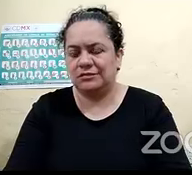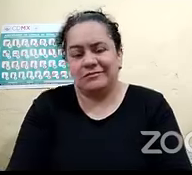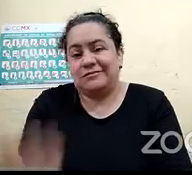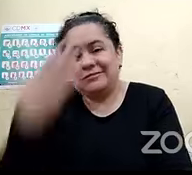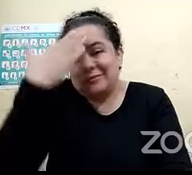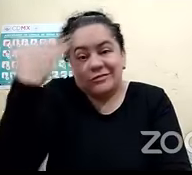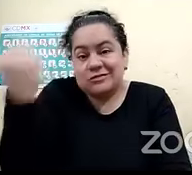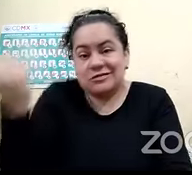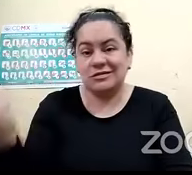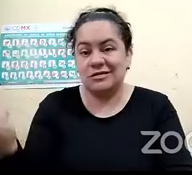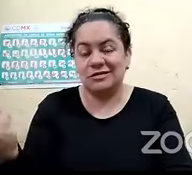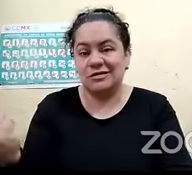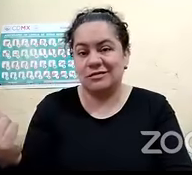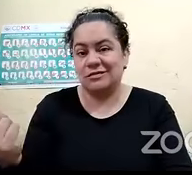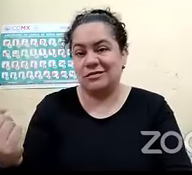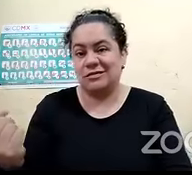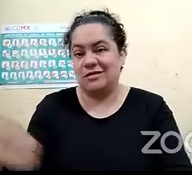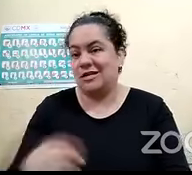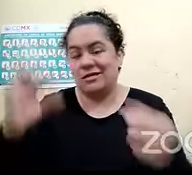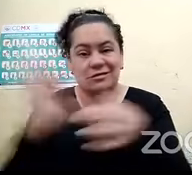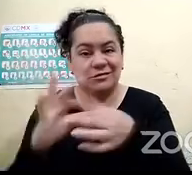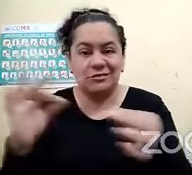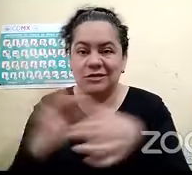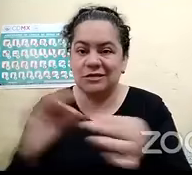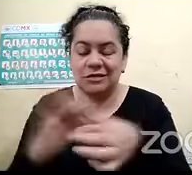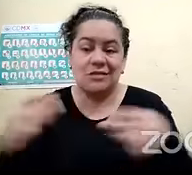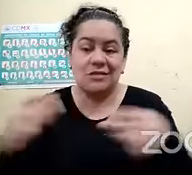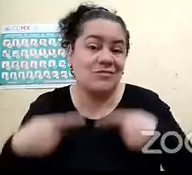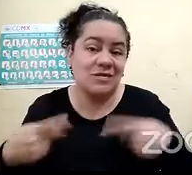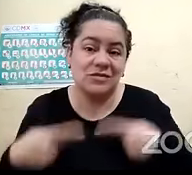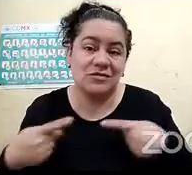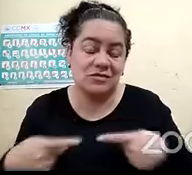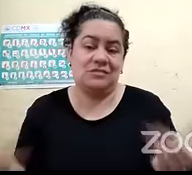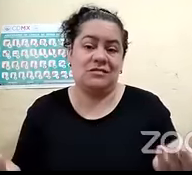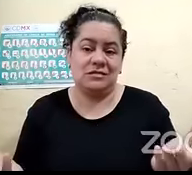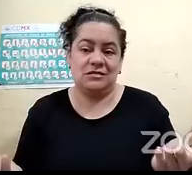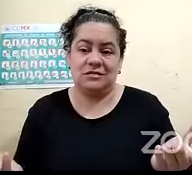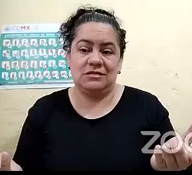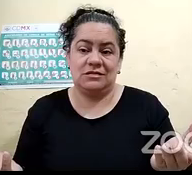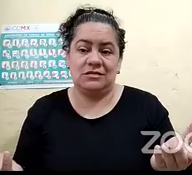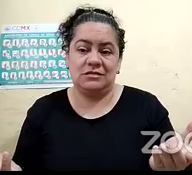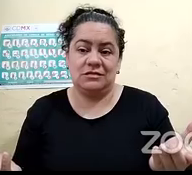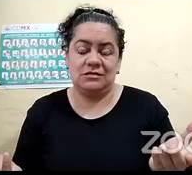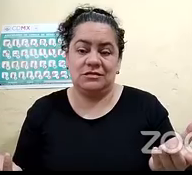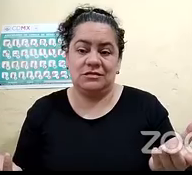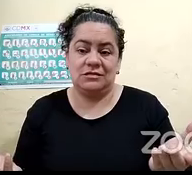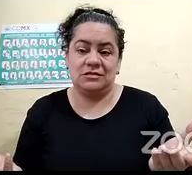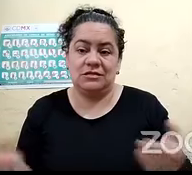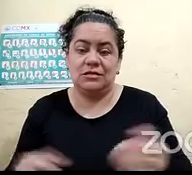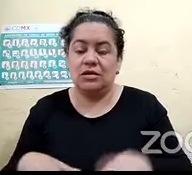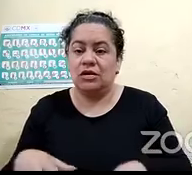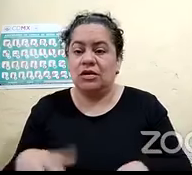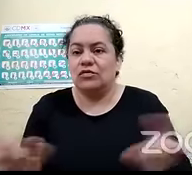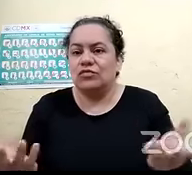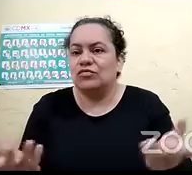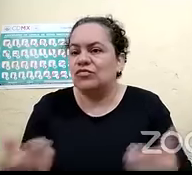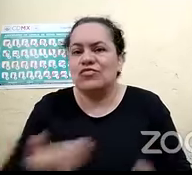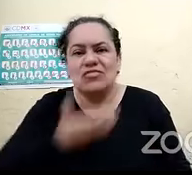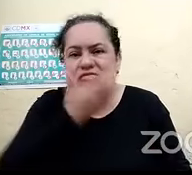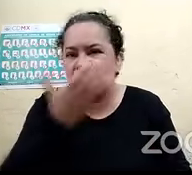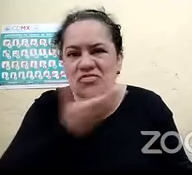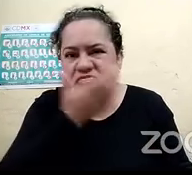que hay esa ruta si no me la explican o si no me dicen porque no estamos acostumbrados